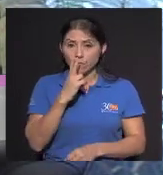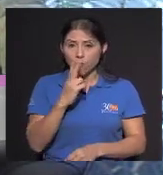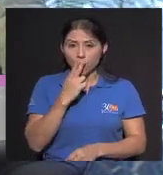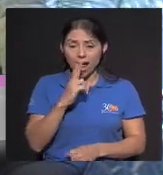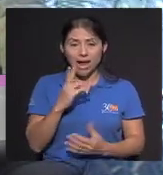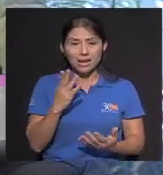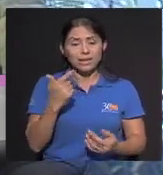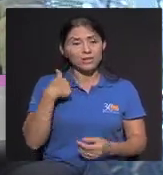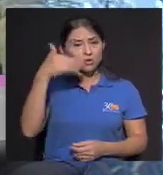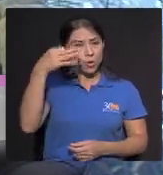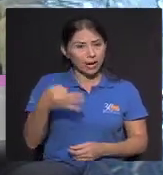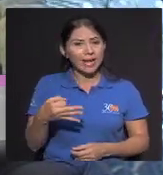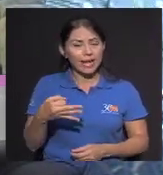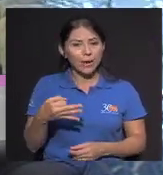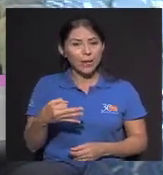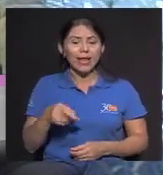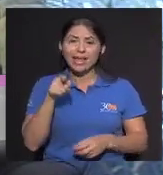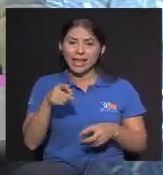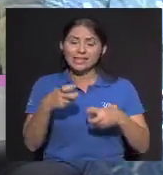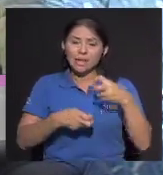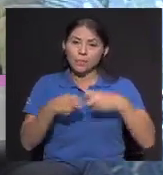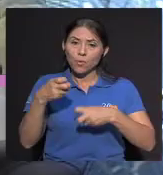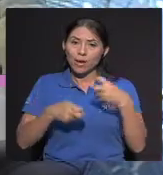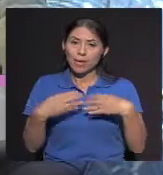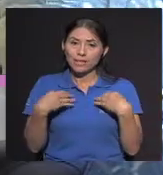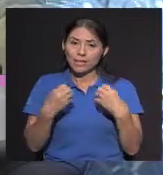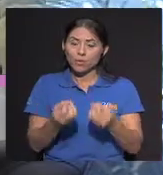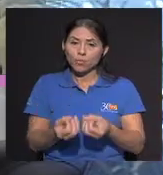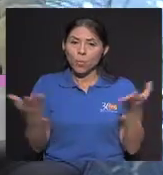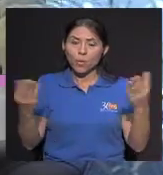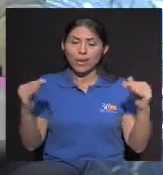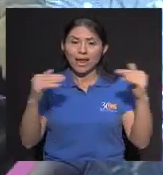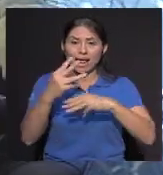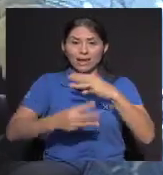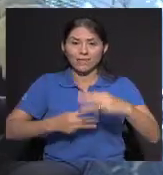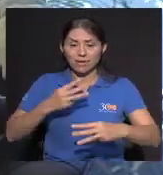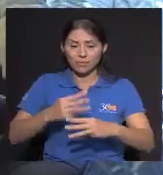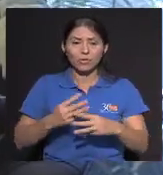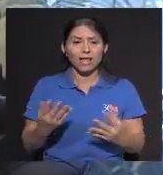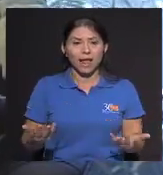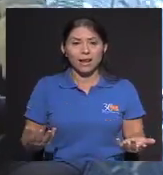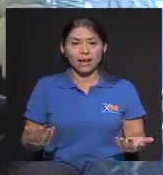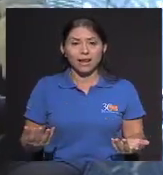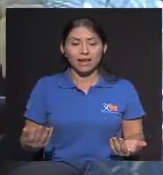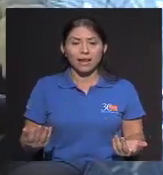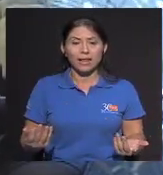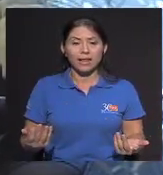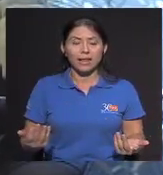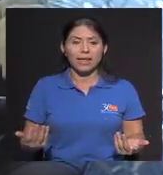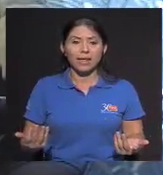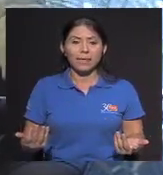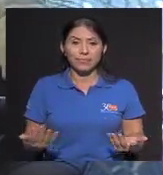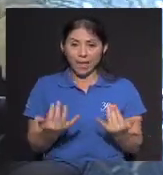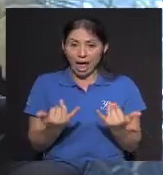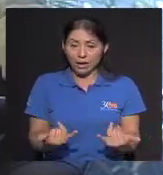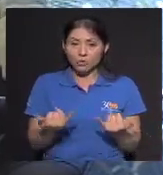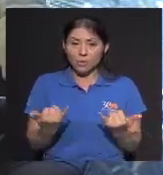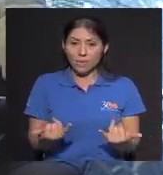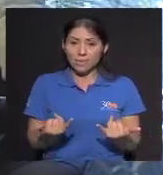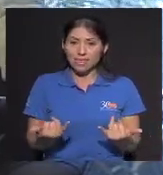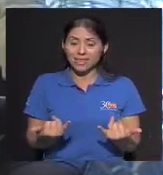fumar Yo creo que es El problema De salud pública Mundial Y Que